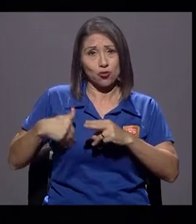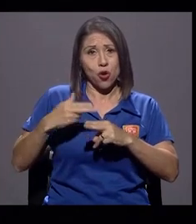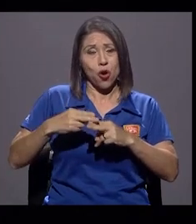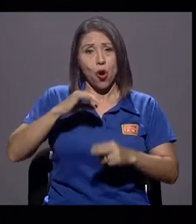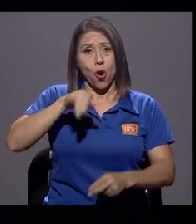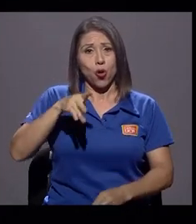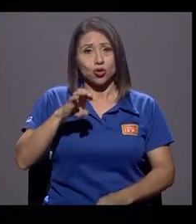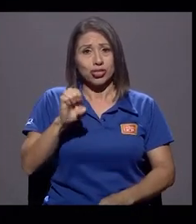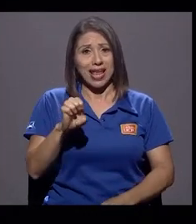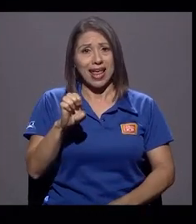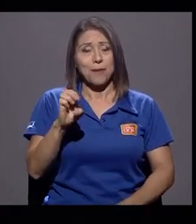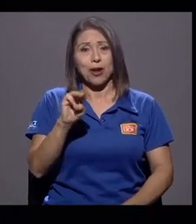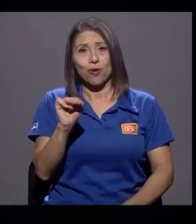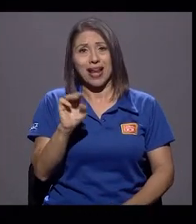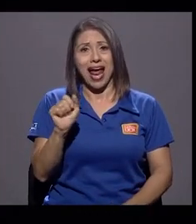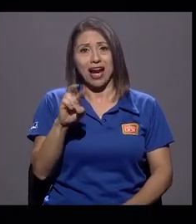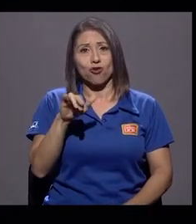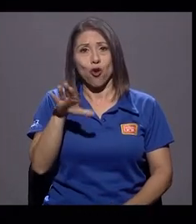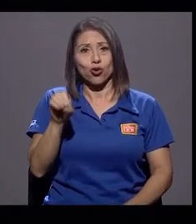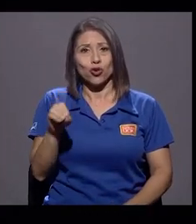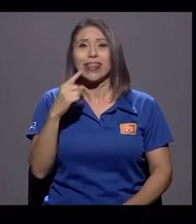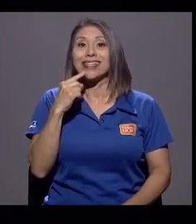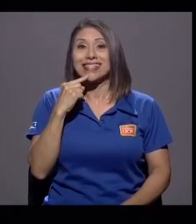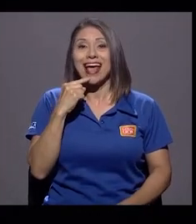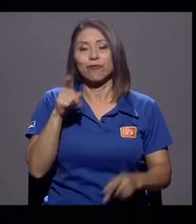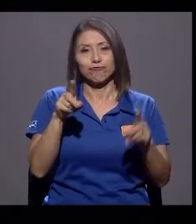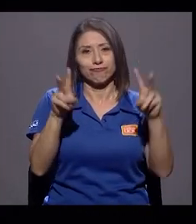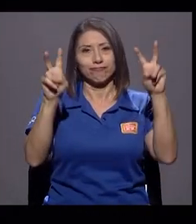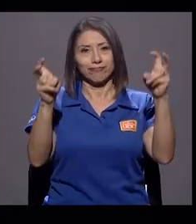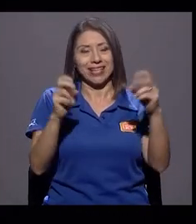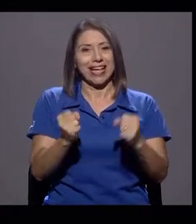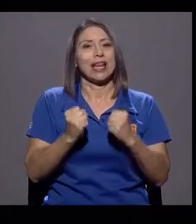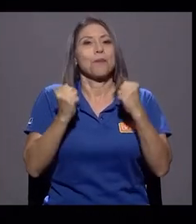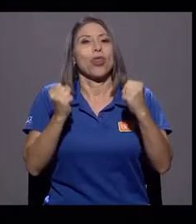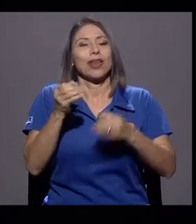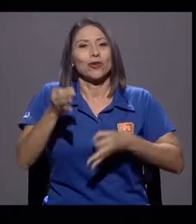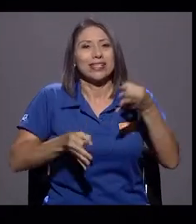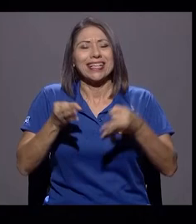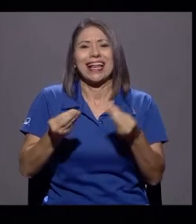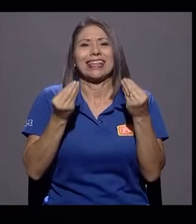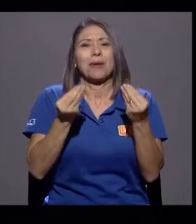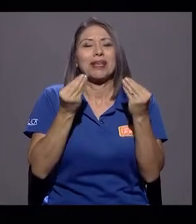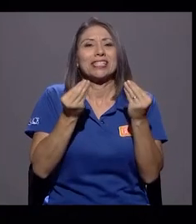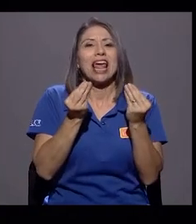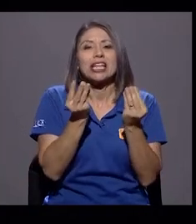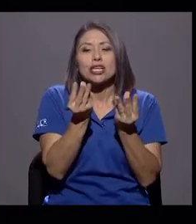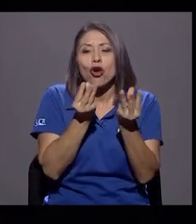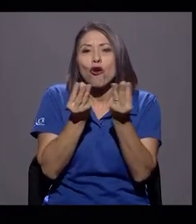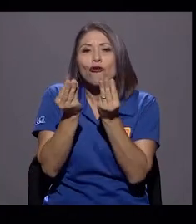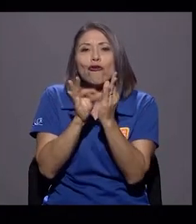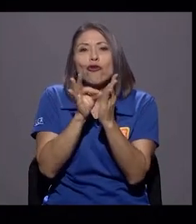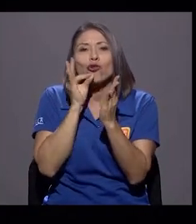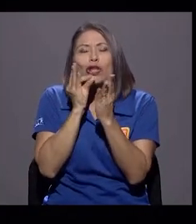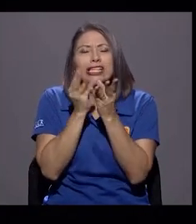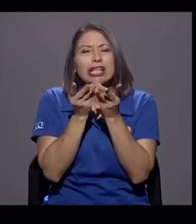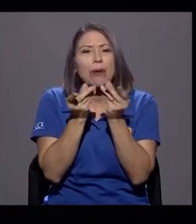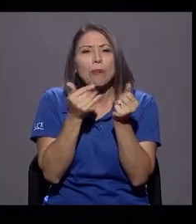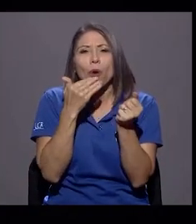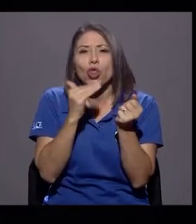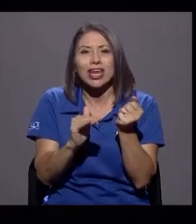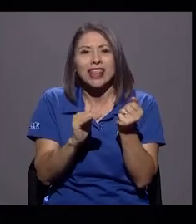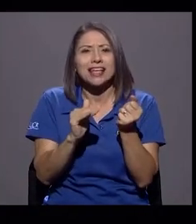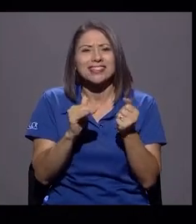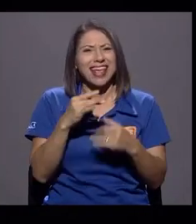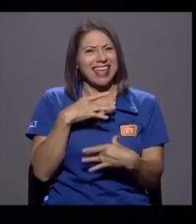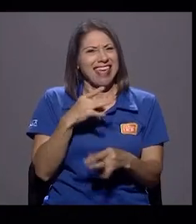decía, en el Poder Judicial hay demasiadas frutas podridas, decía. ¿Qué interesa había de sacarla